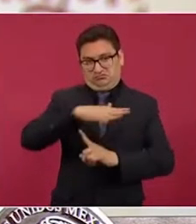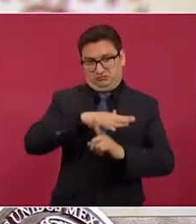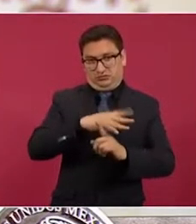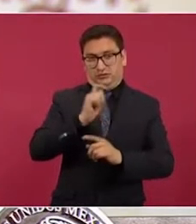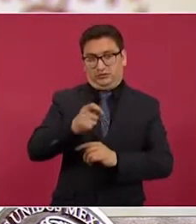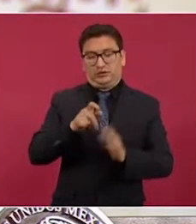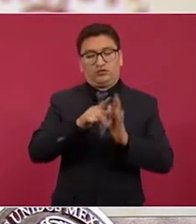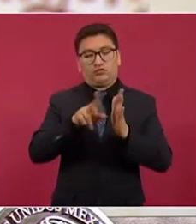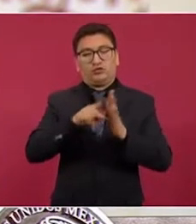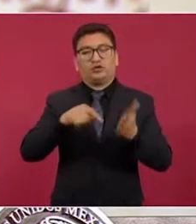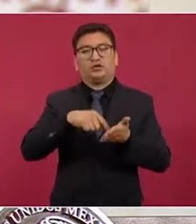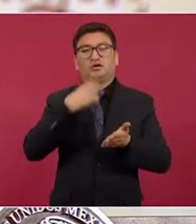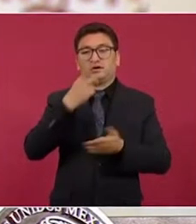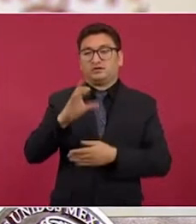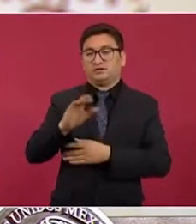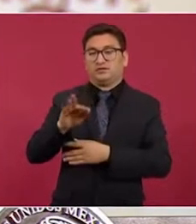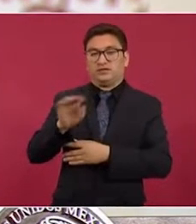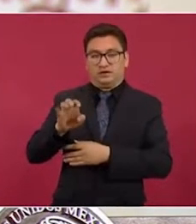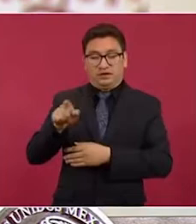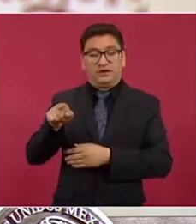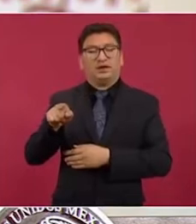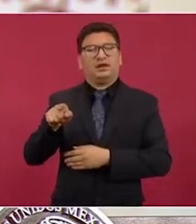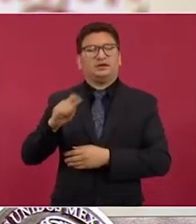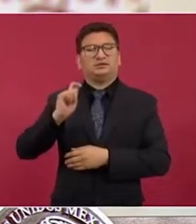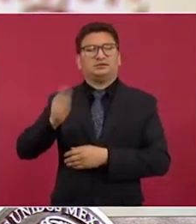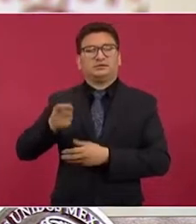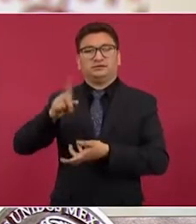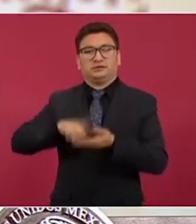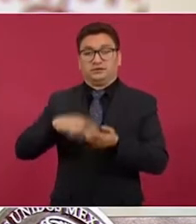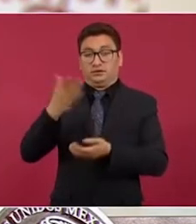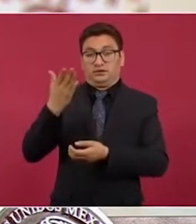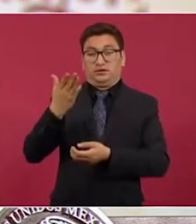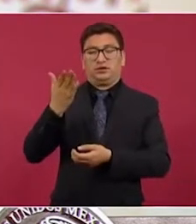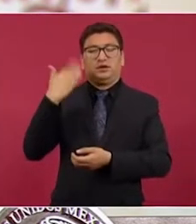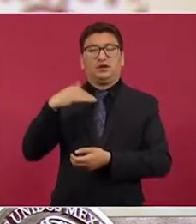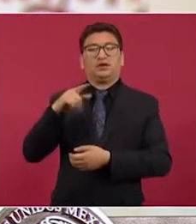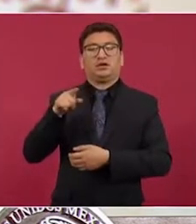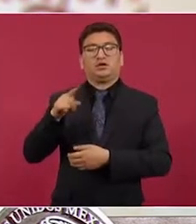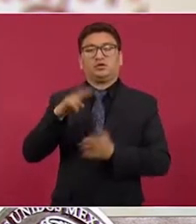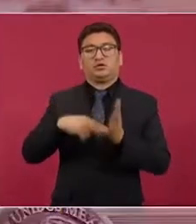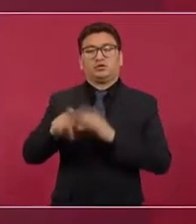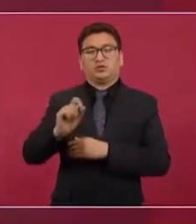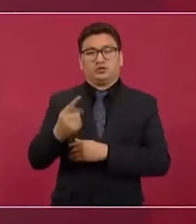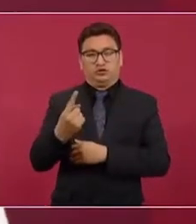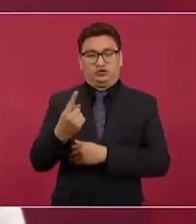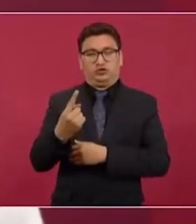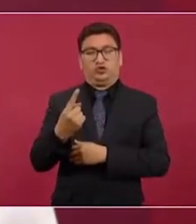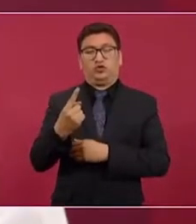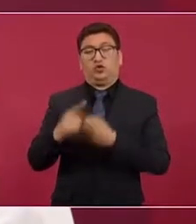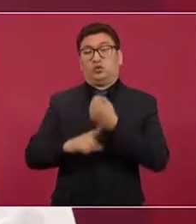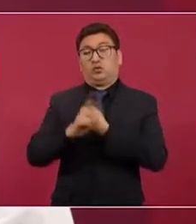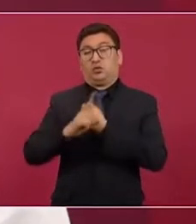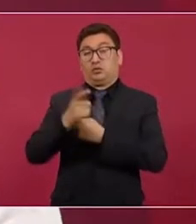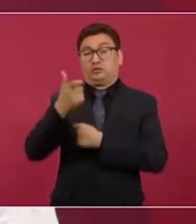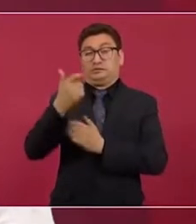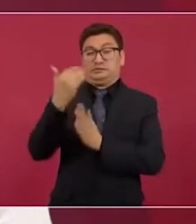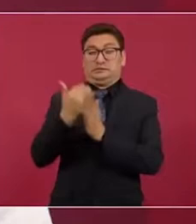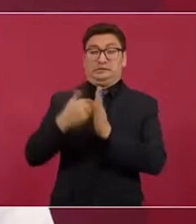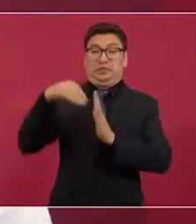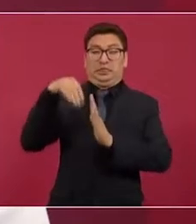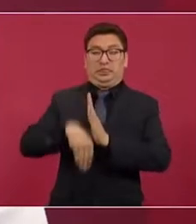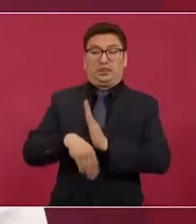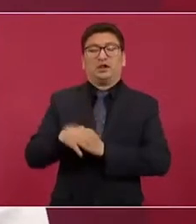que la Comisión Federal de Electricidad registró en el 2021 un déficit financiero